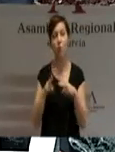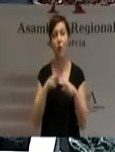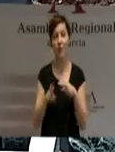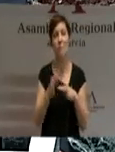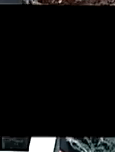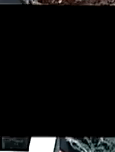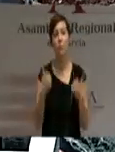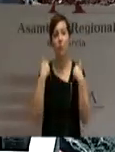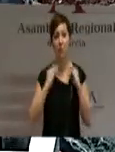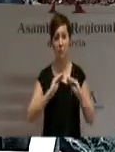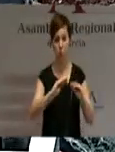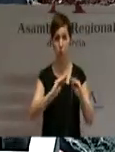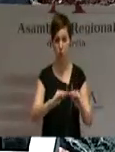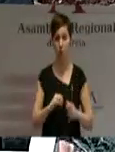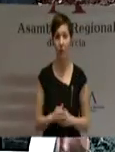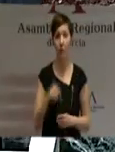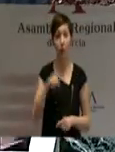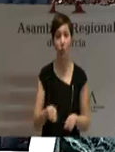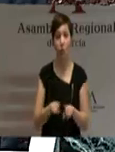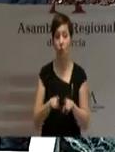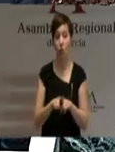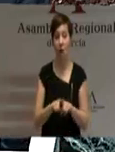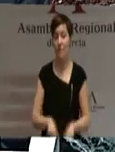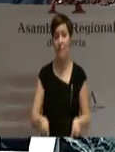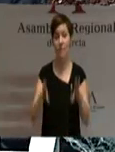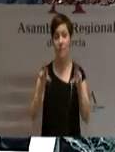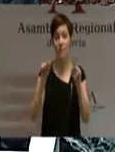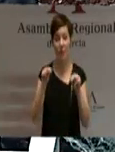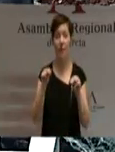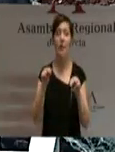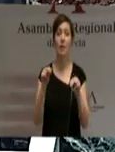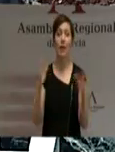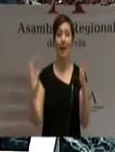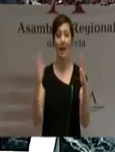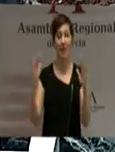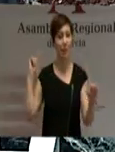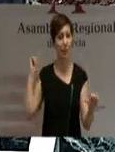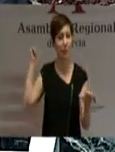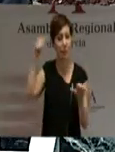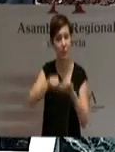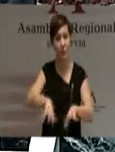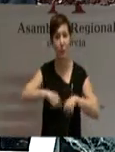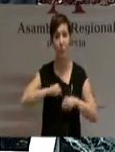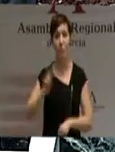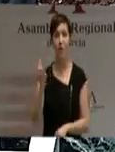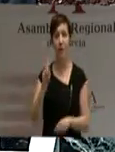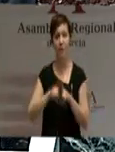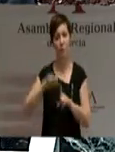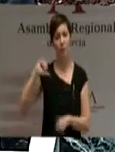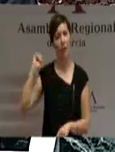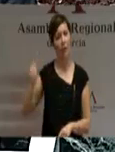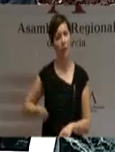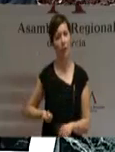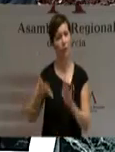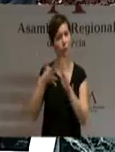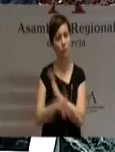Termina una muy singular, rica y duradera etapa de la historia regional, pero la extensa hoja de servicios